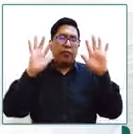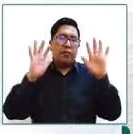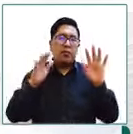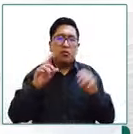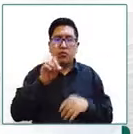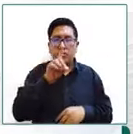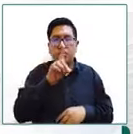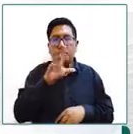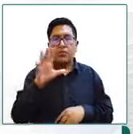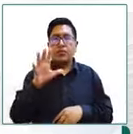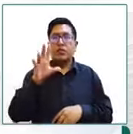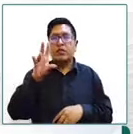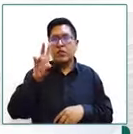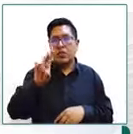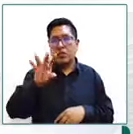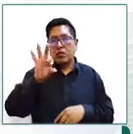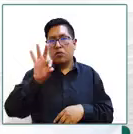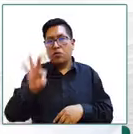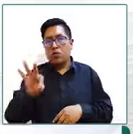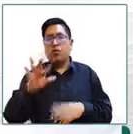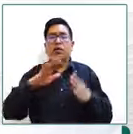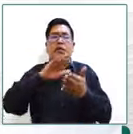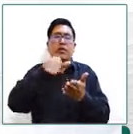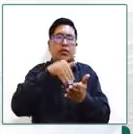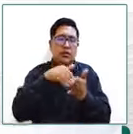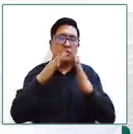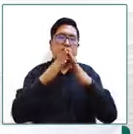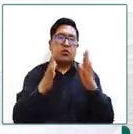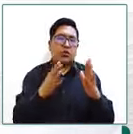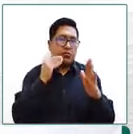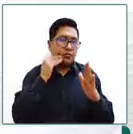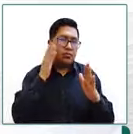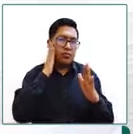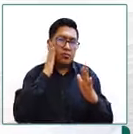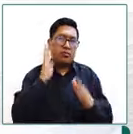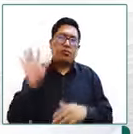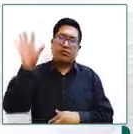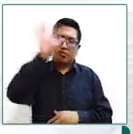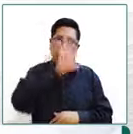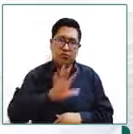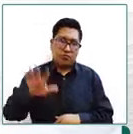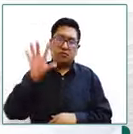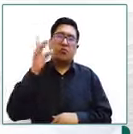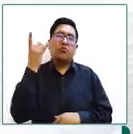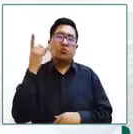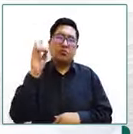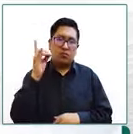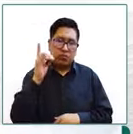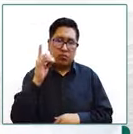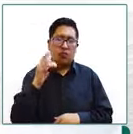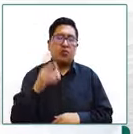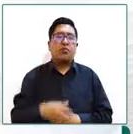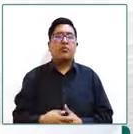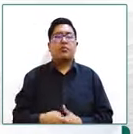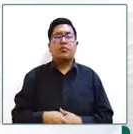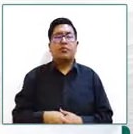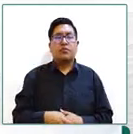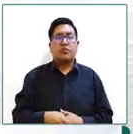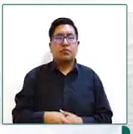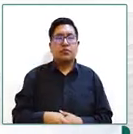179 centros de acogimiento a nivel nacional 179 centros de acogimiento